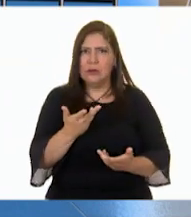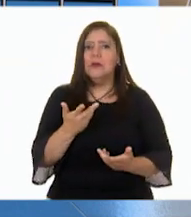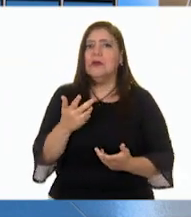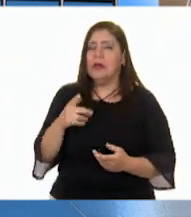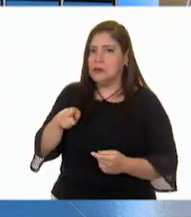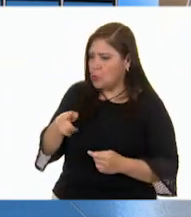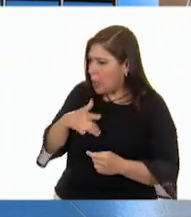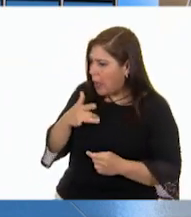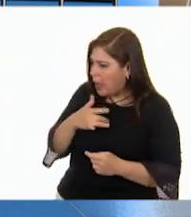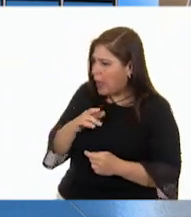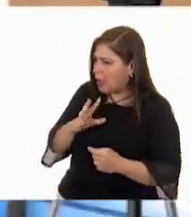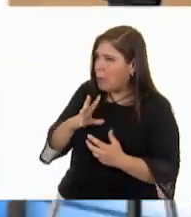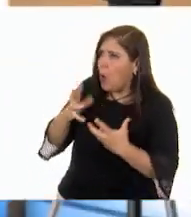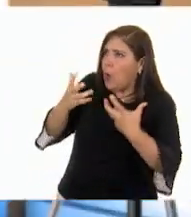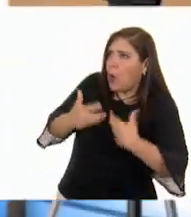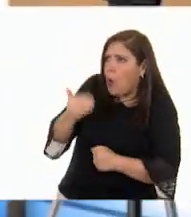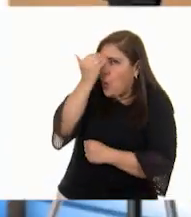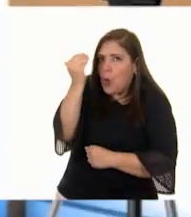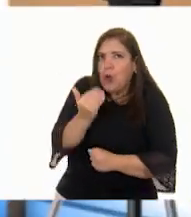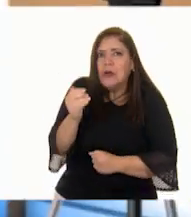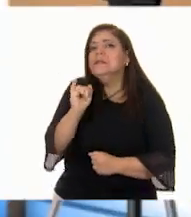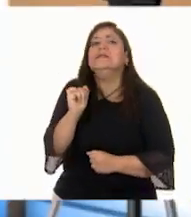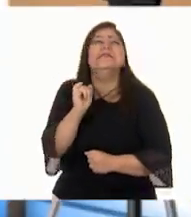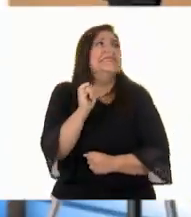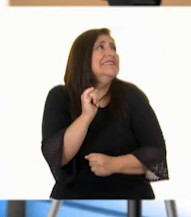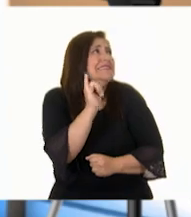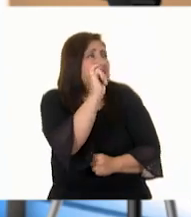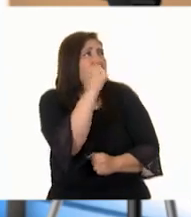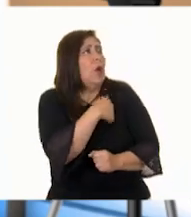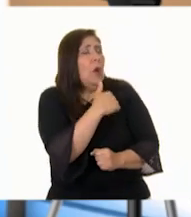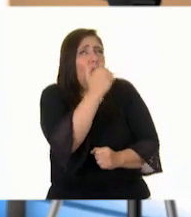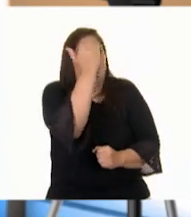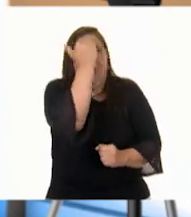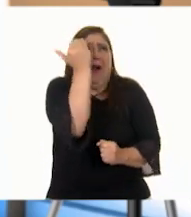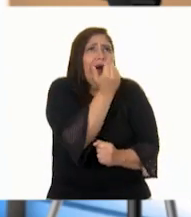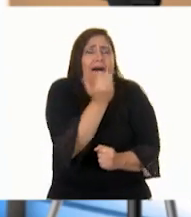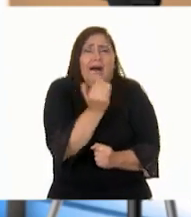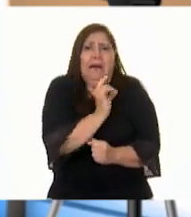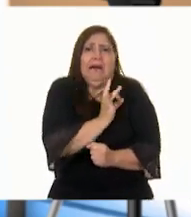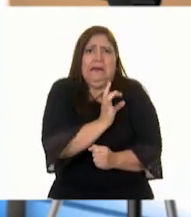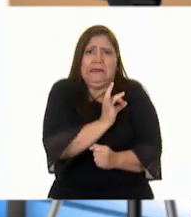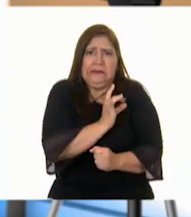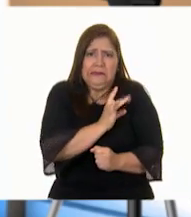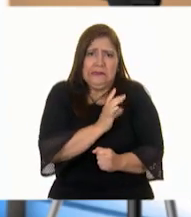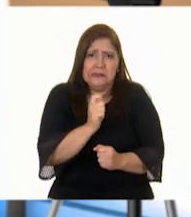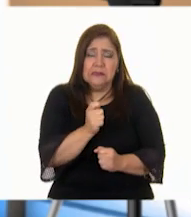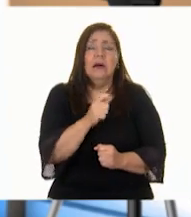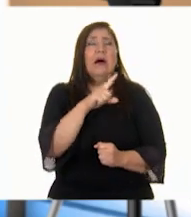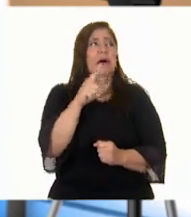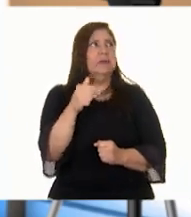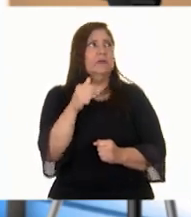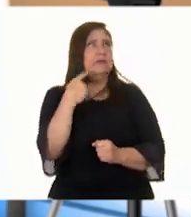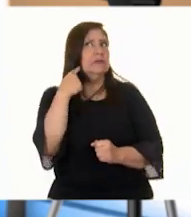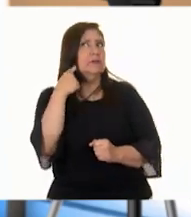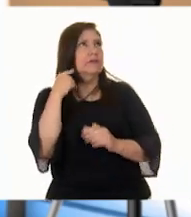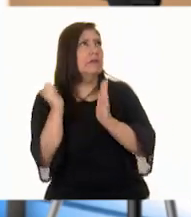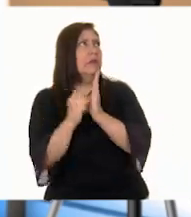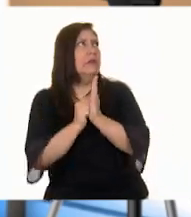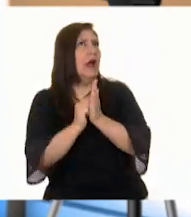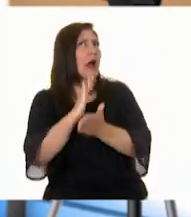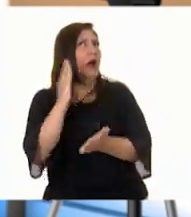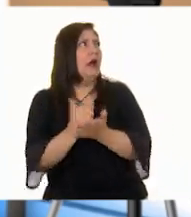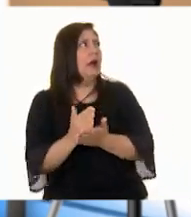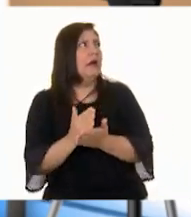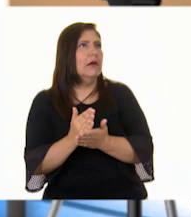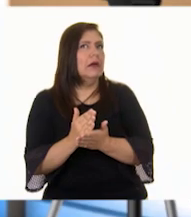momento? Sí, eso. Estaba horrorizado. Después dejé de escuchar que tocaban la puerta.